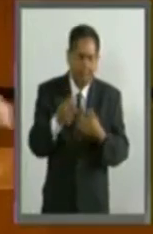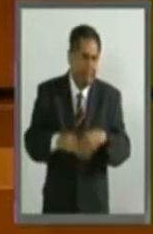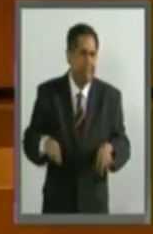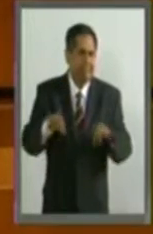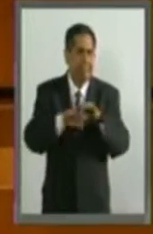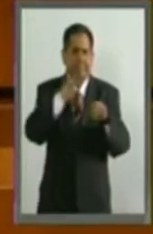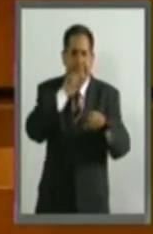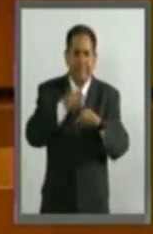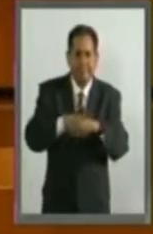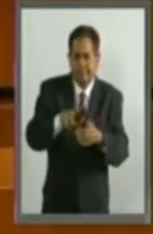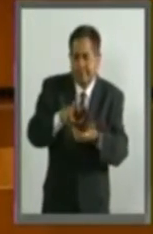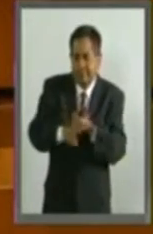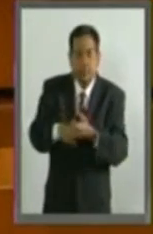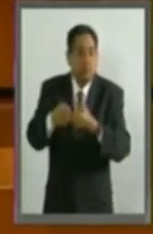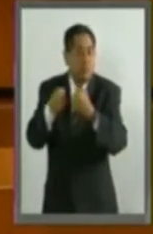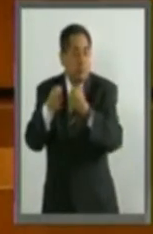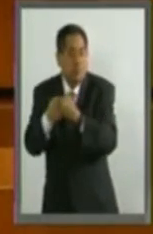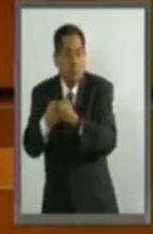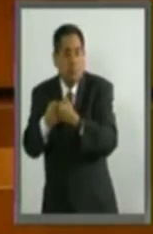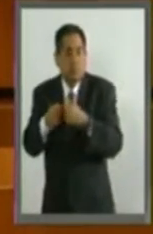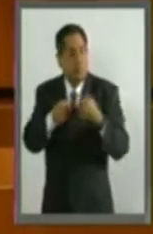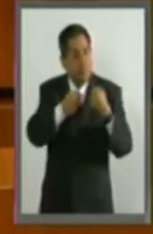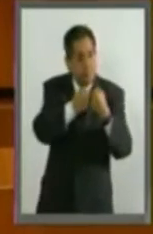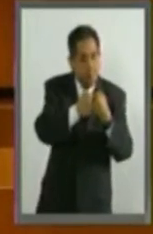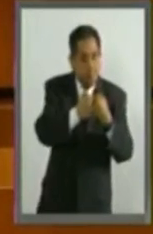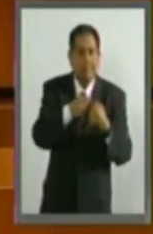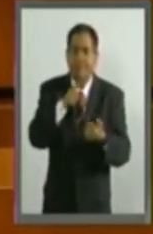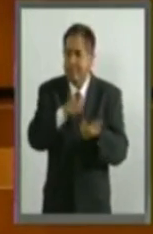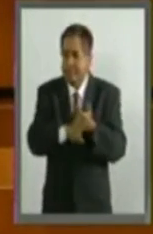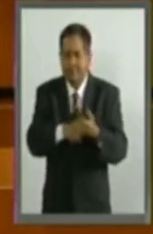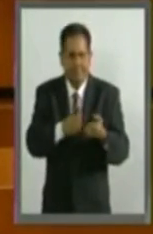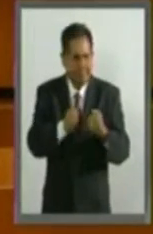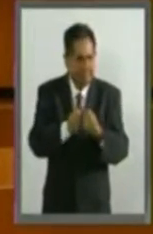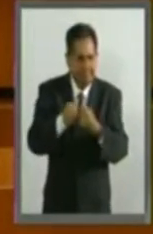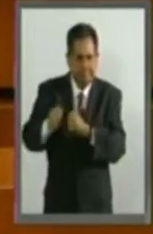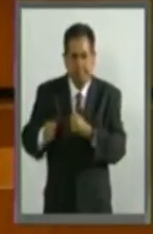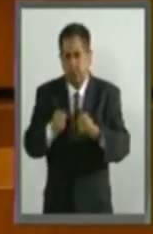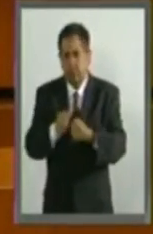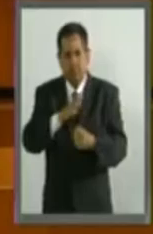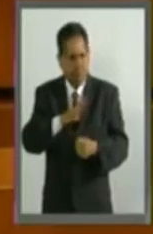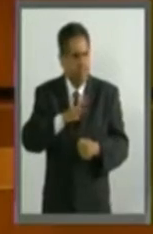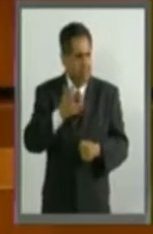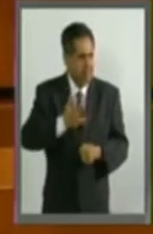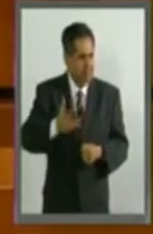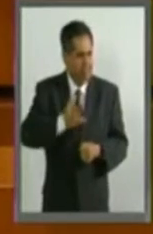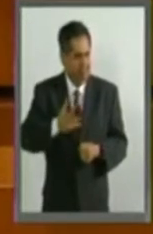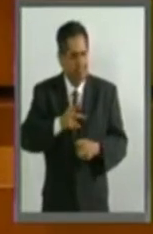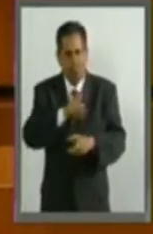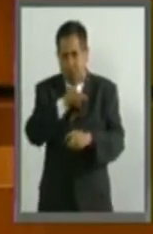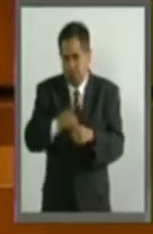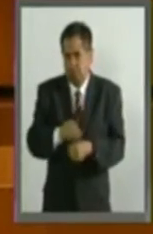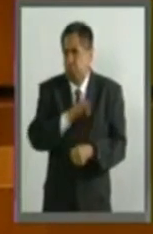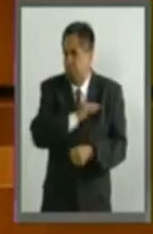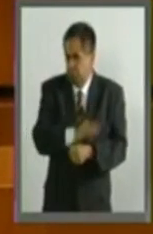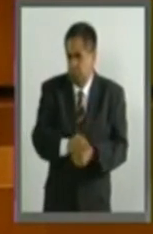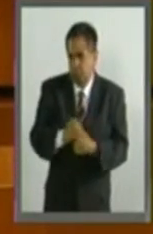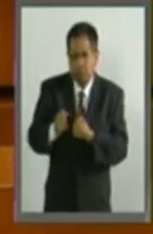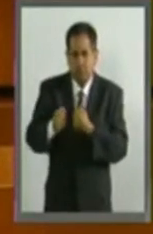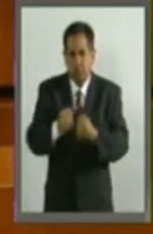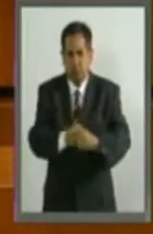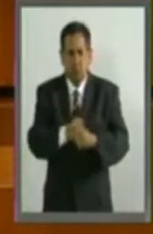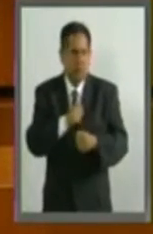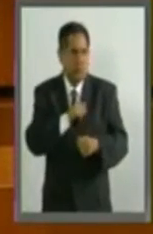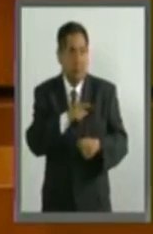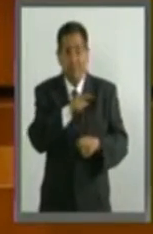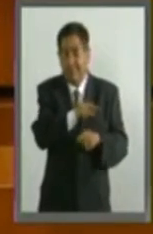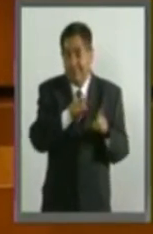que empecemos por los espacios donde mayor potencialidad hay y que mayor presión van a